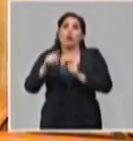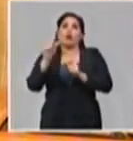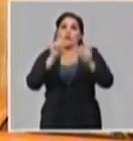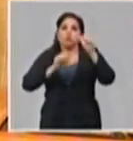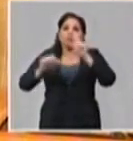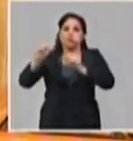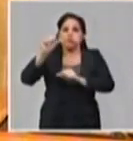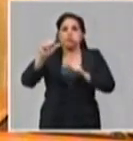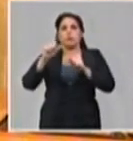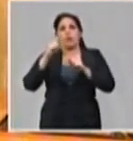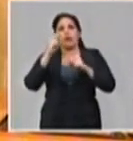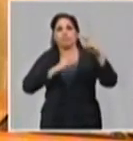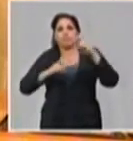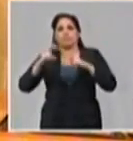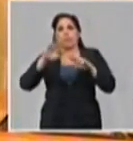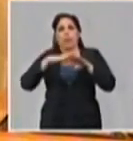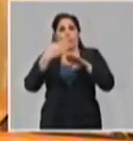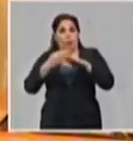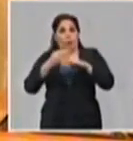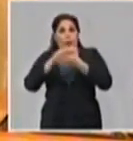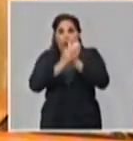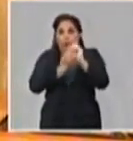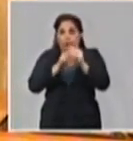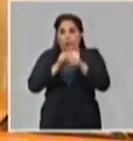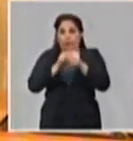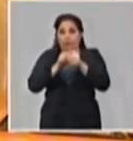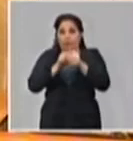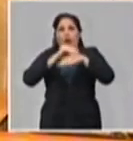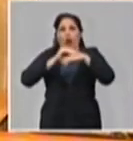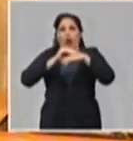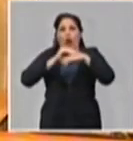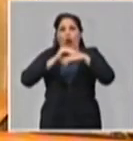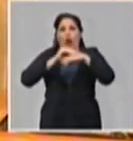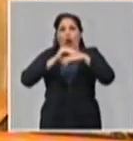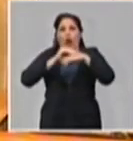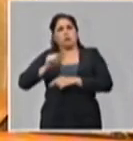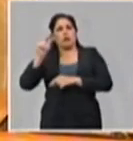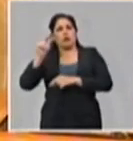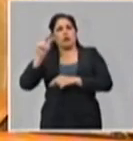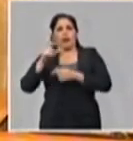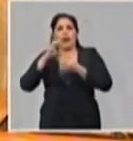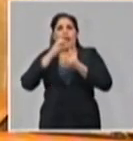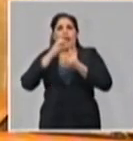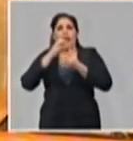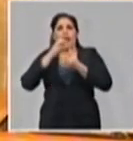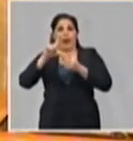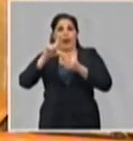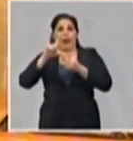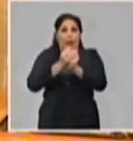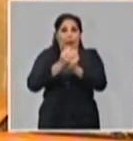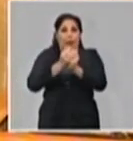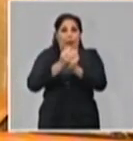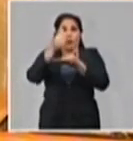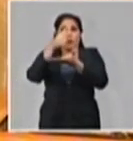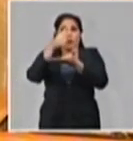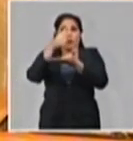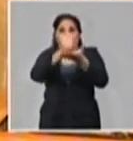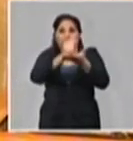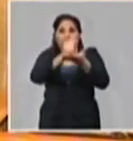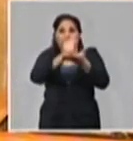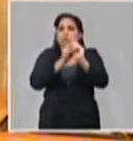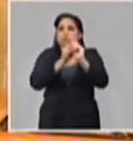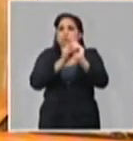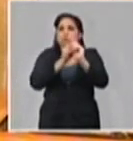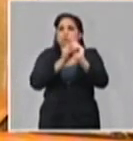que se están estudiando. Después del lavado puede usarlo, pero también están las personas que tienen los geles hidroalcohólicos que son muy importantes